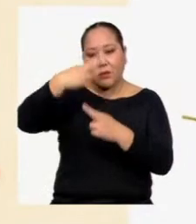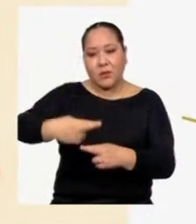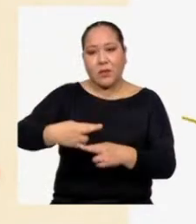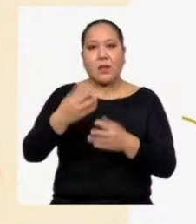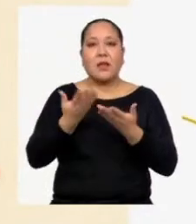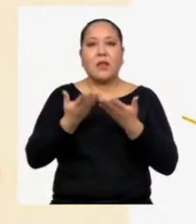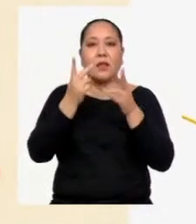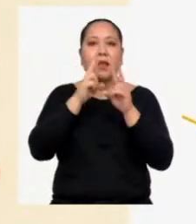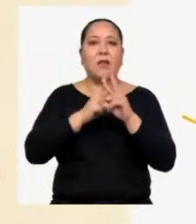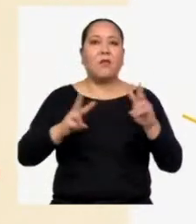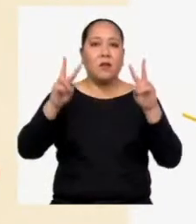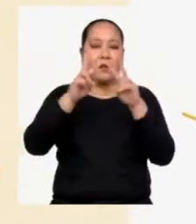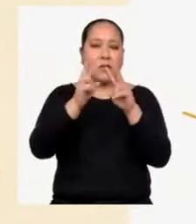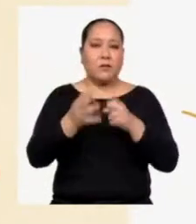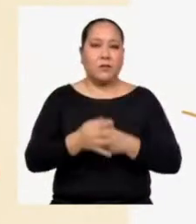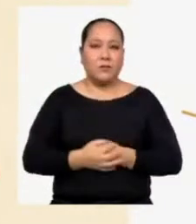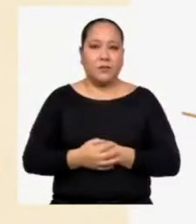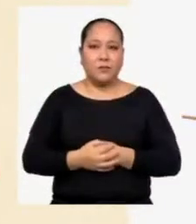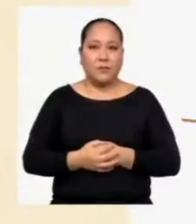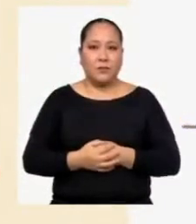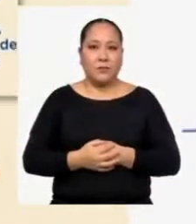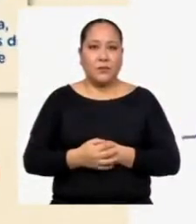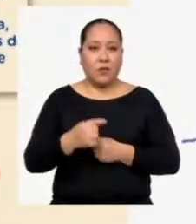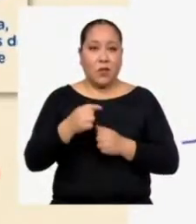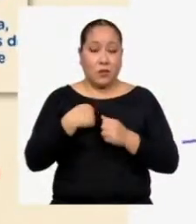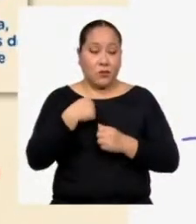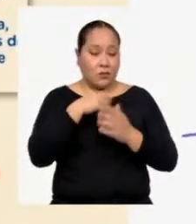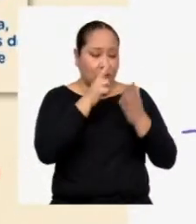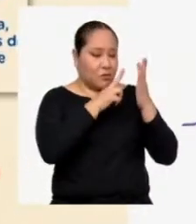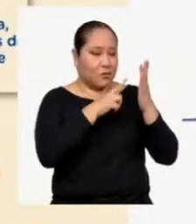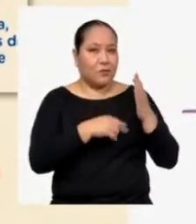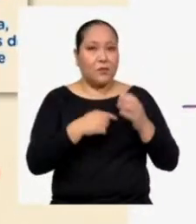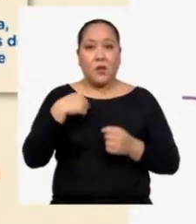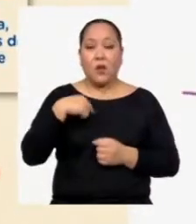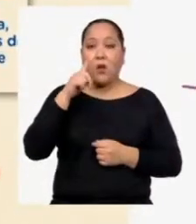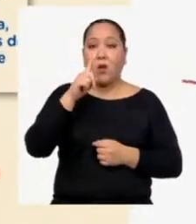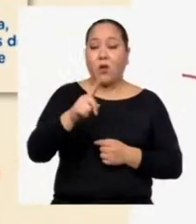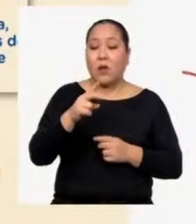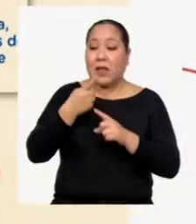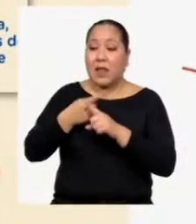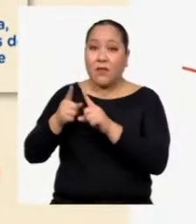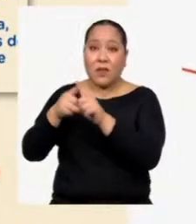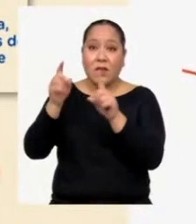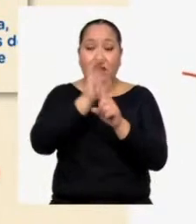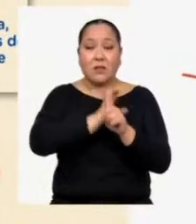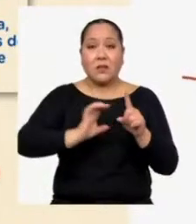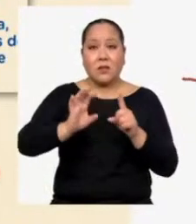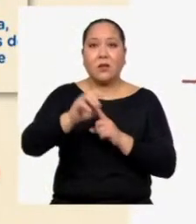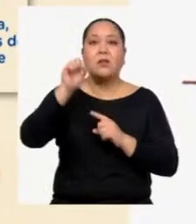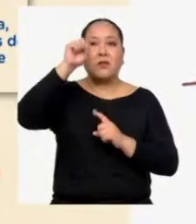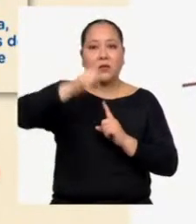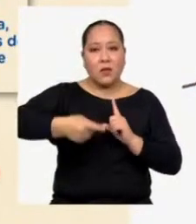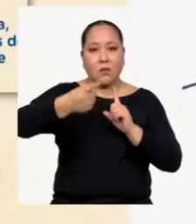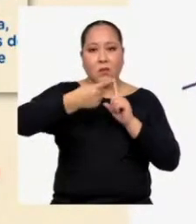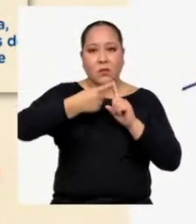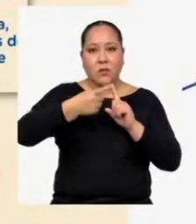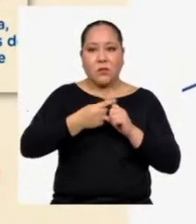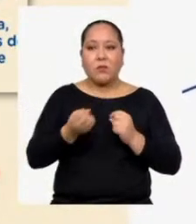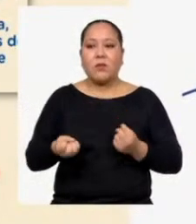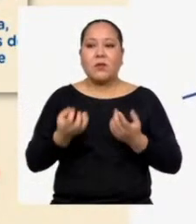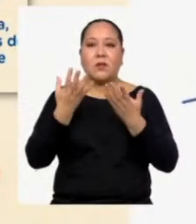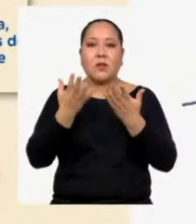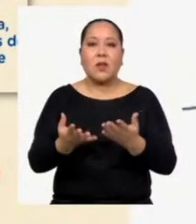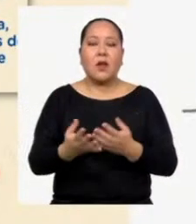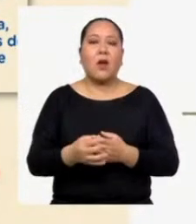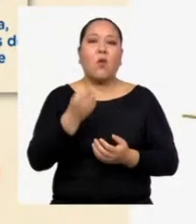y valorarse Continúo yo Por un lado, la diversidad cultural es positiva Porque se da